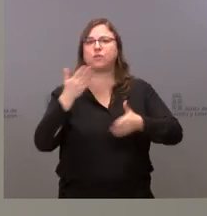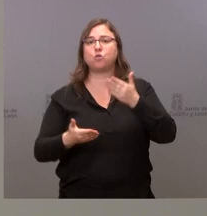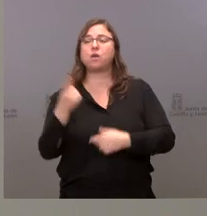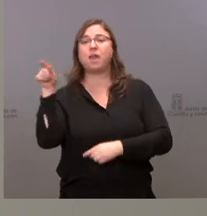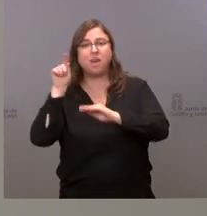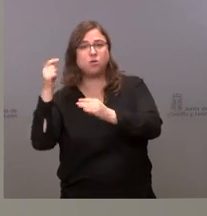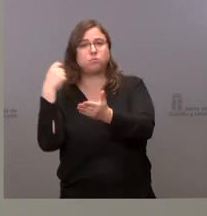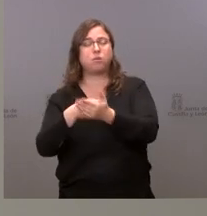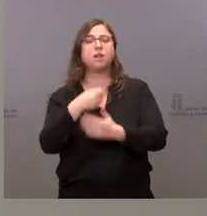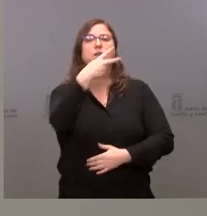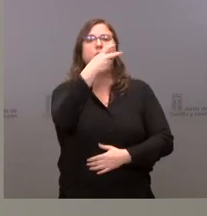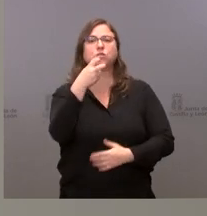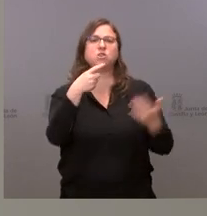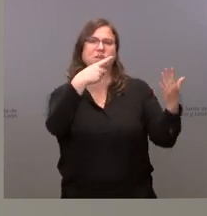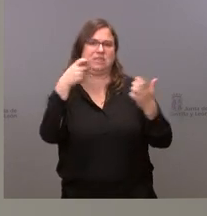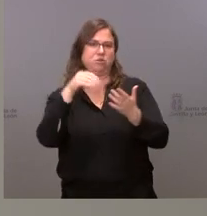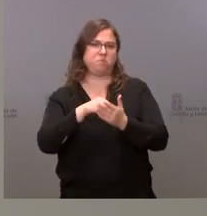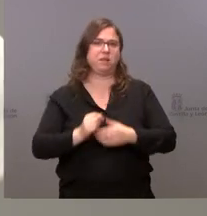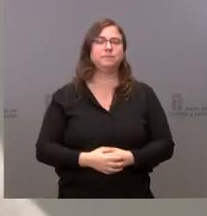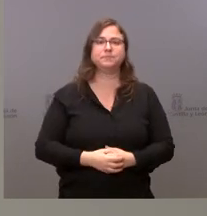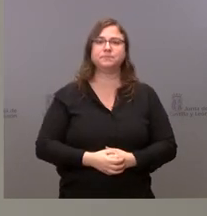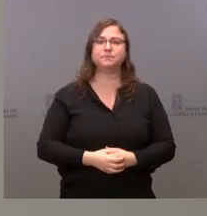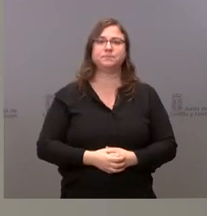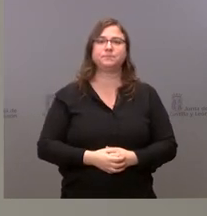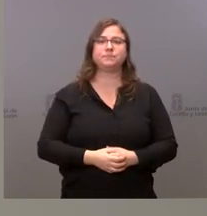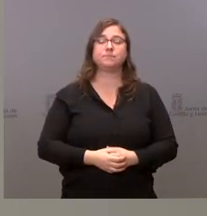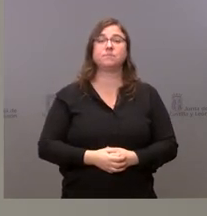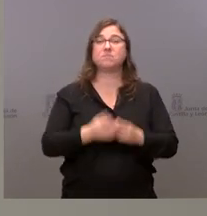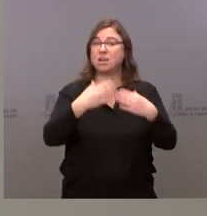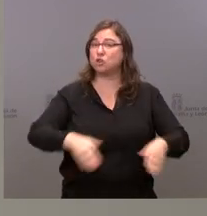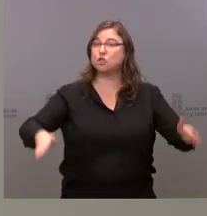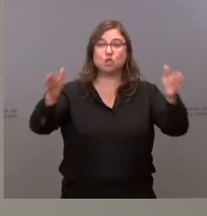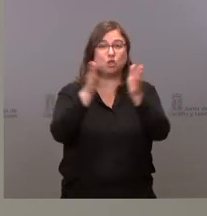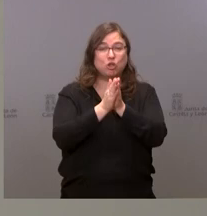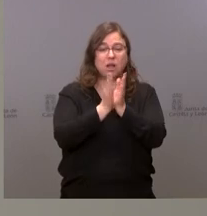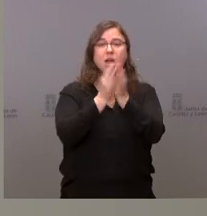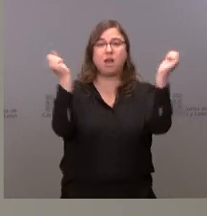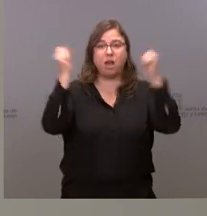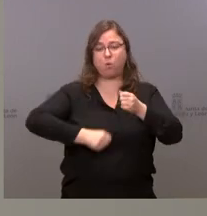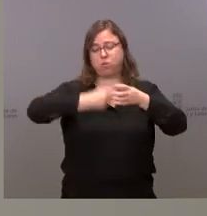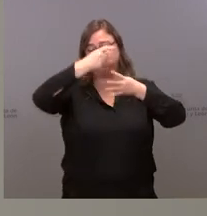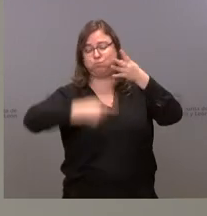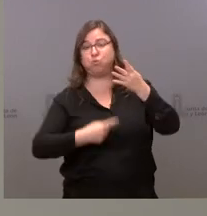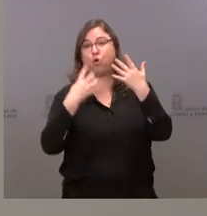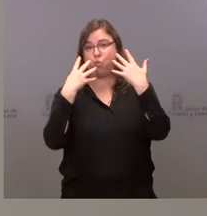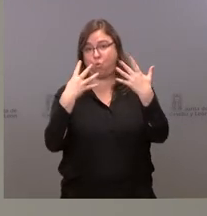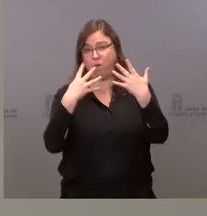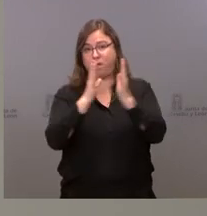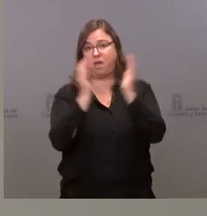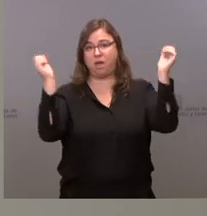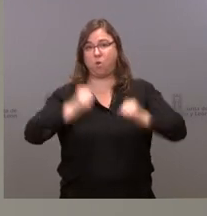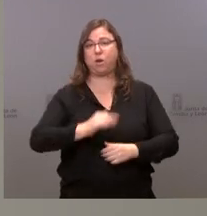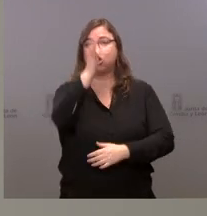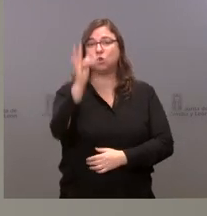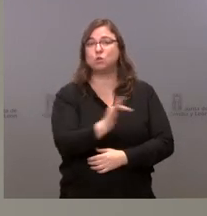.073.520,06. El global de estos acuerdos, de estos nueve acuerdos efectivos, se